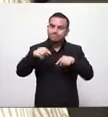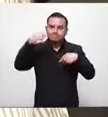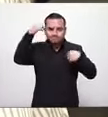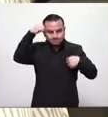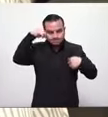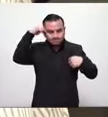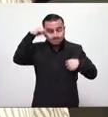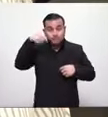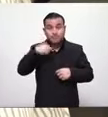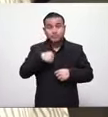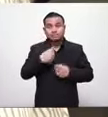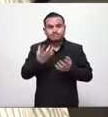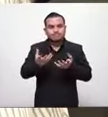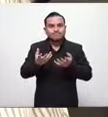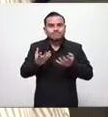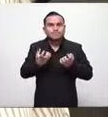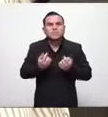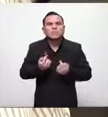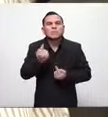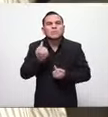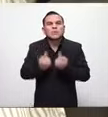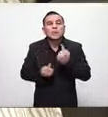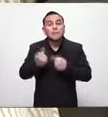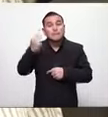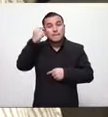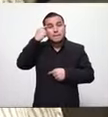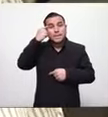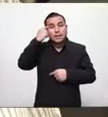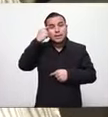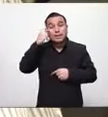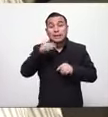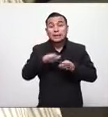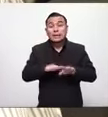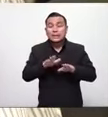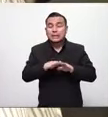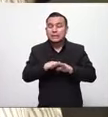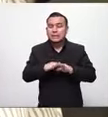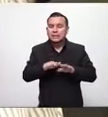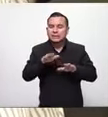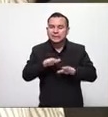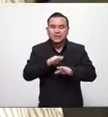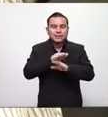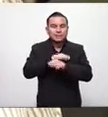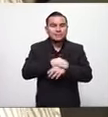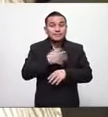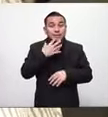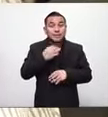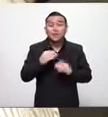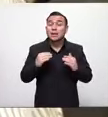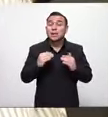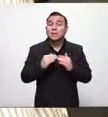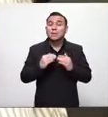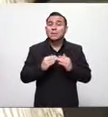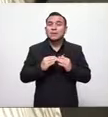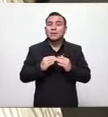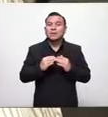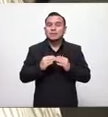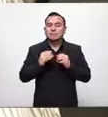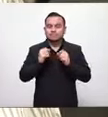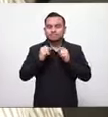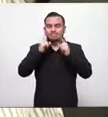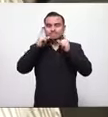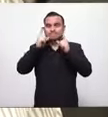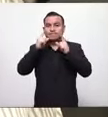quiero externarles mi profundo agradecimiento y mi más alta admiración